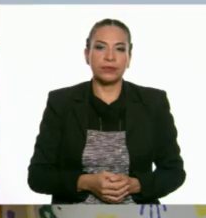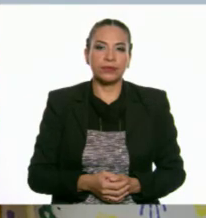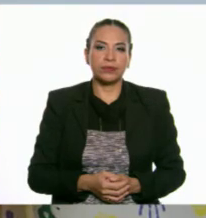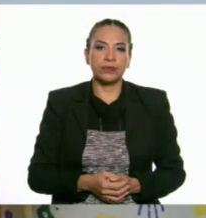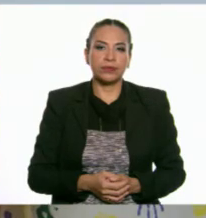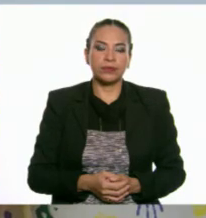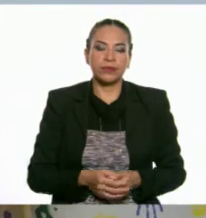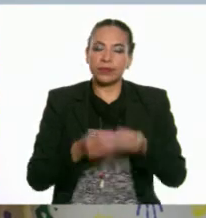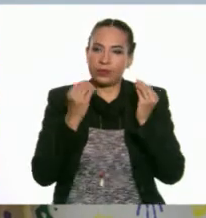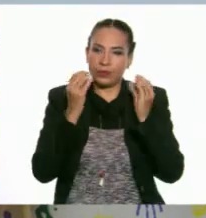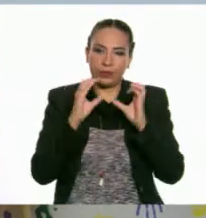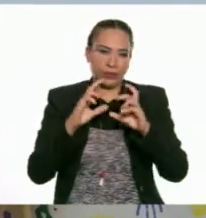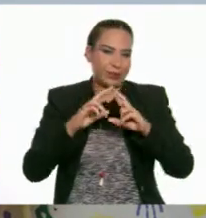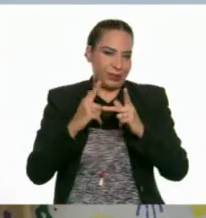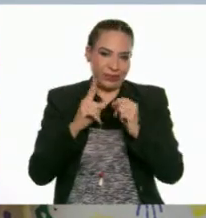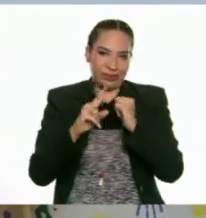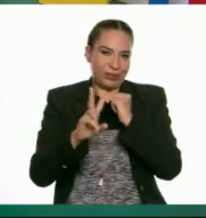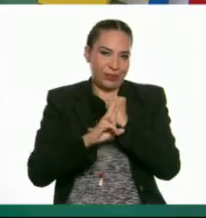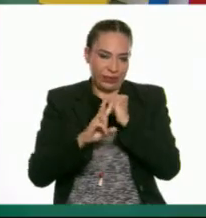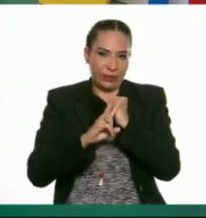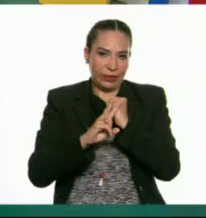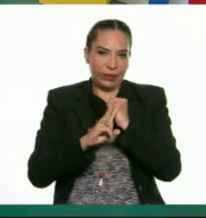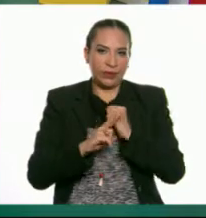Con mucho cuidado de no romper el vaso.